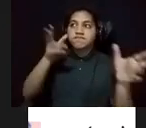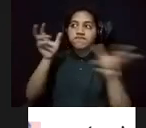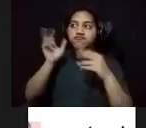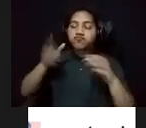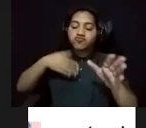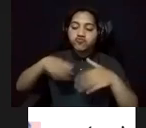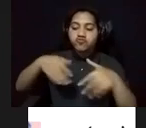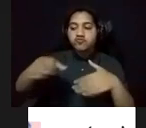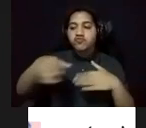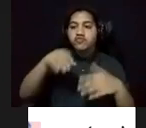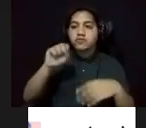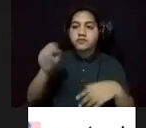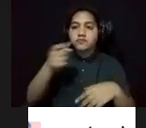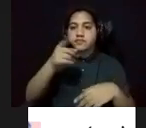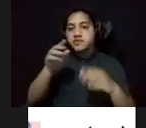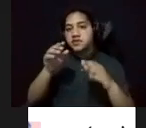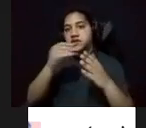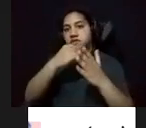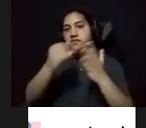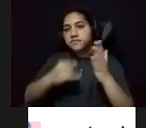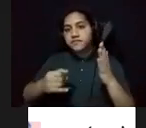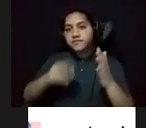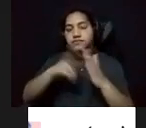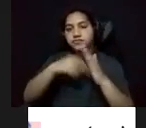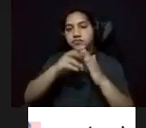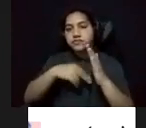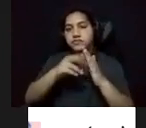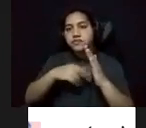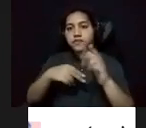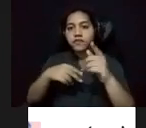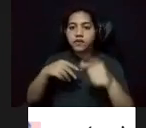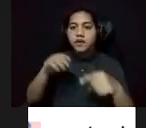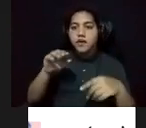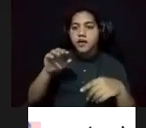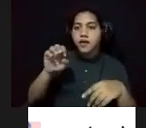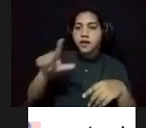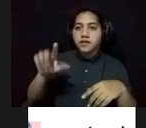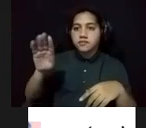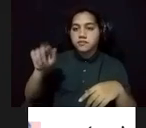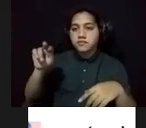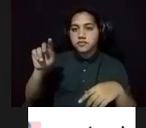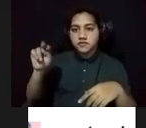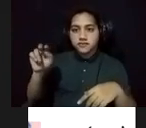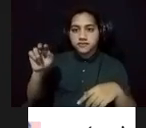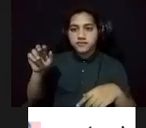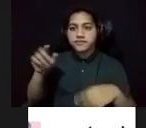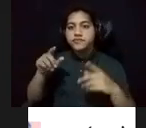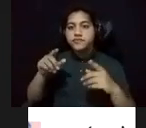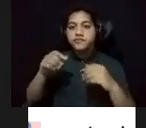pintura, el balcón y generala recurre a los elementos estructurales de las residencias,